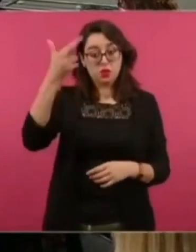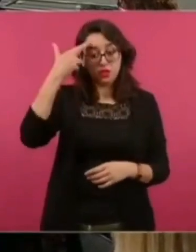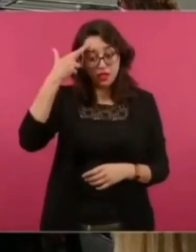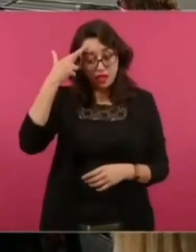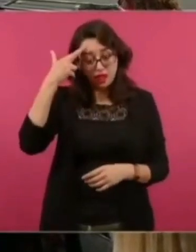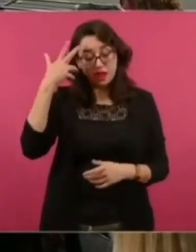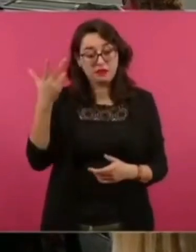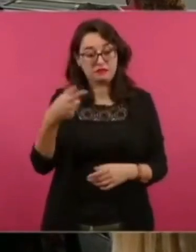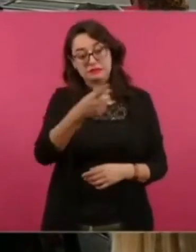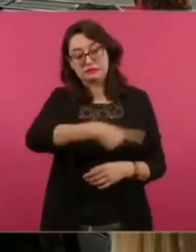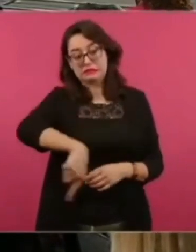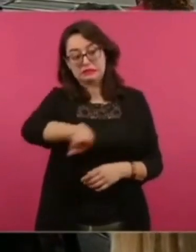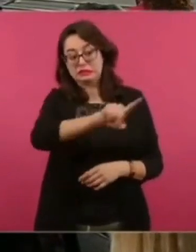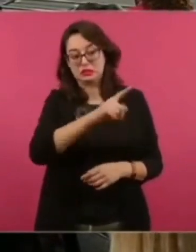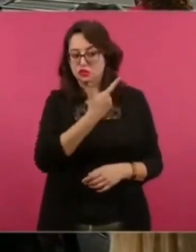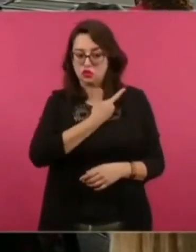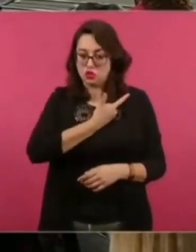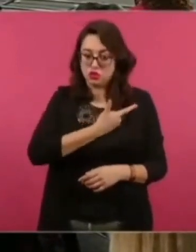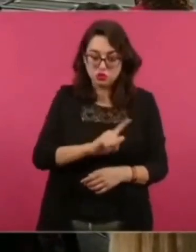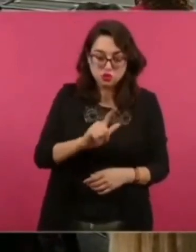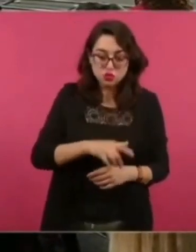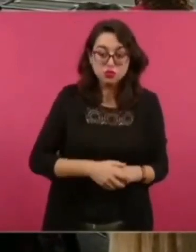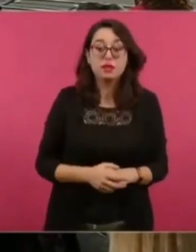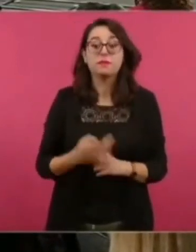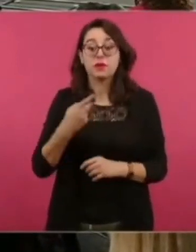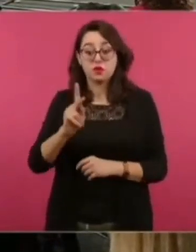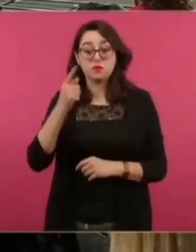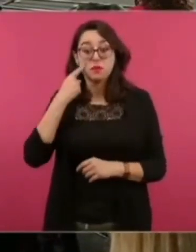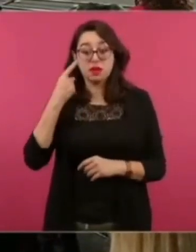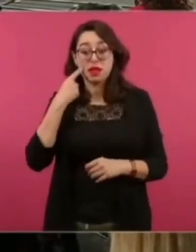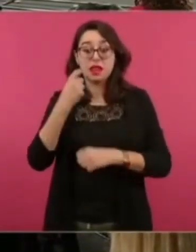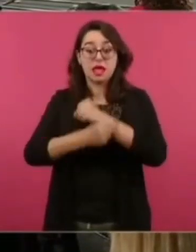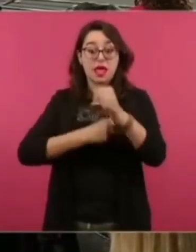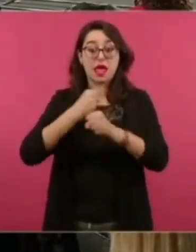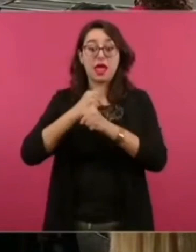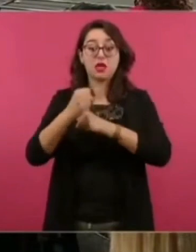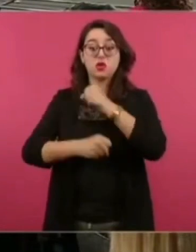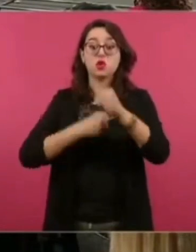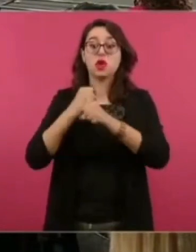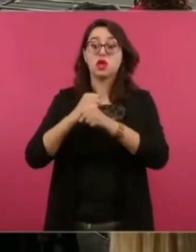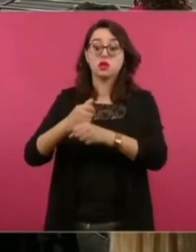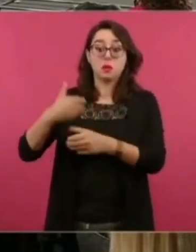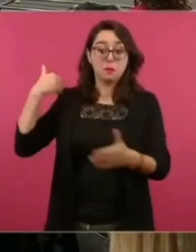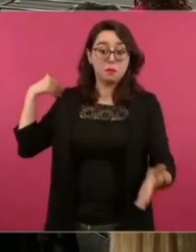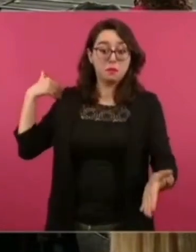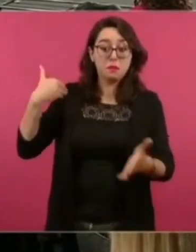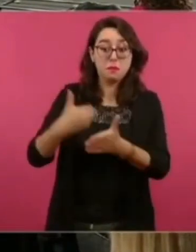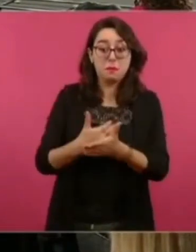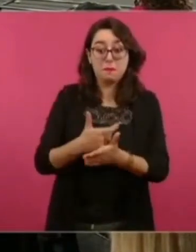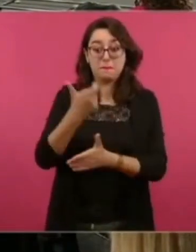cómo se ha devaluado el peso en la historia?